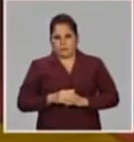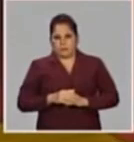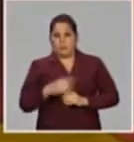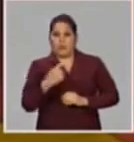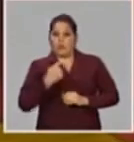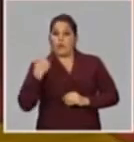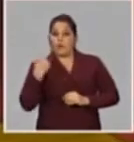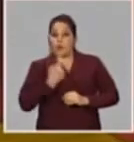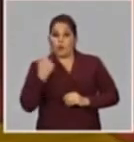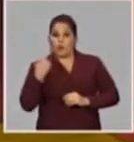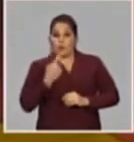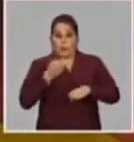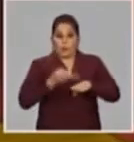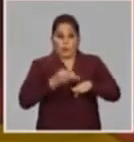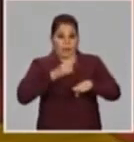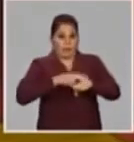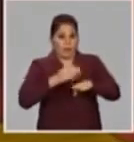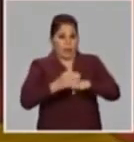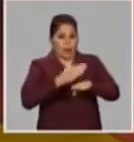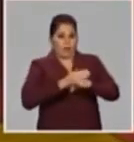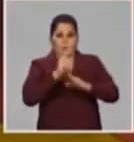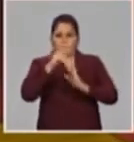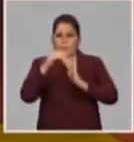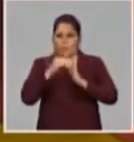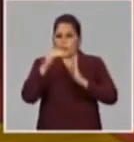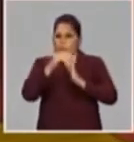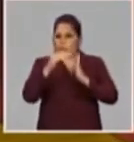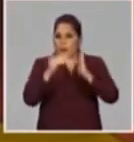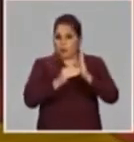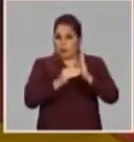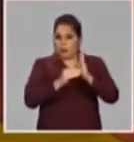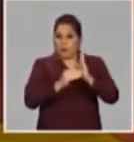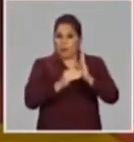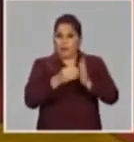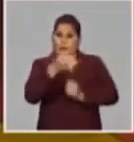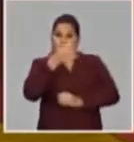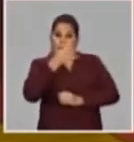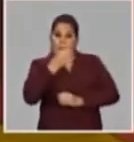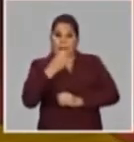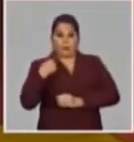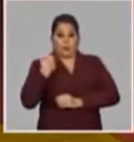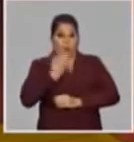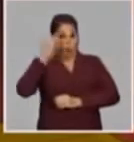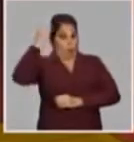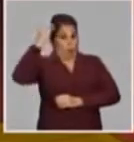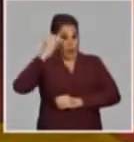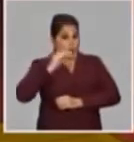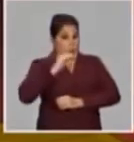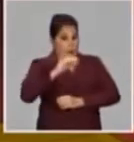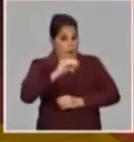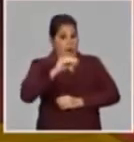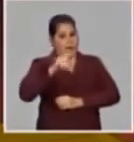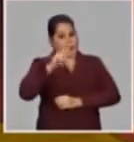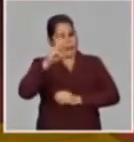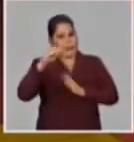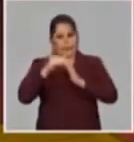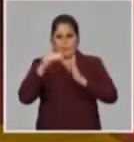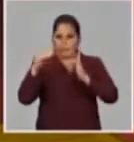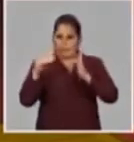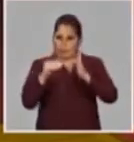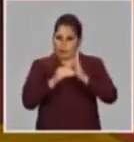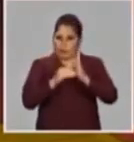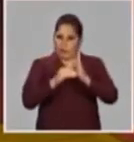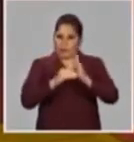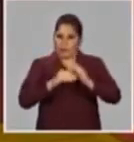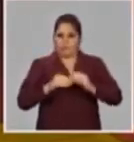Nosotros que teníamos previsto unos 2 mil y tantos millones de subsidios de medicamentos, va a estar en el entorno de 3 mil millones, si no se pasa.